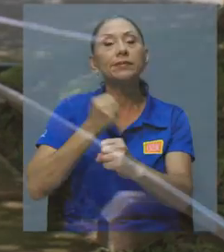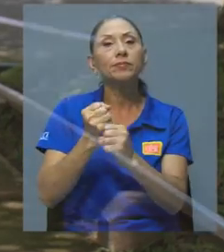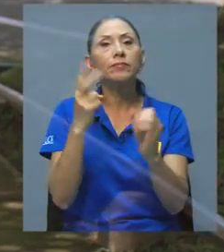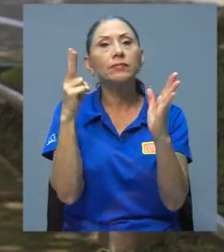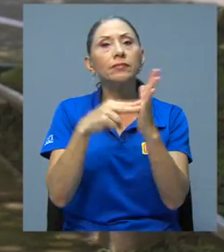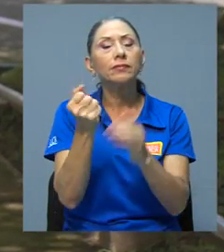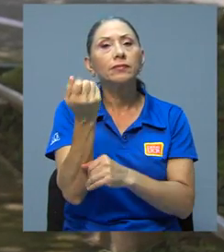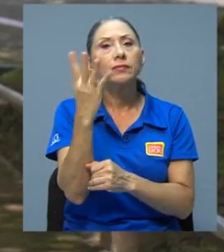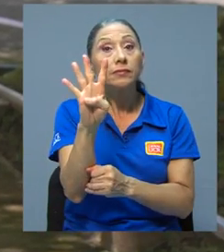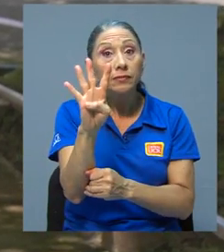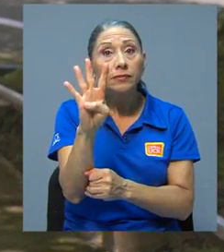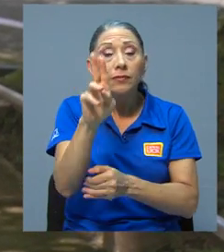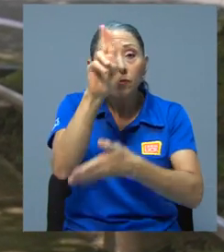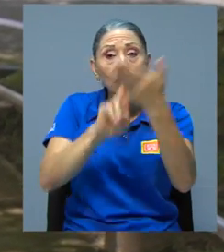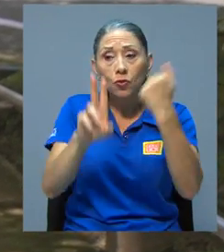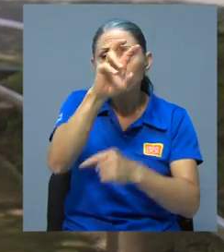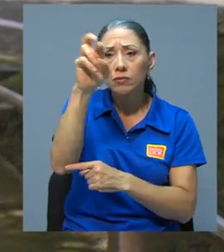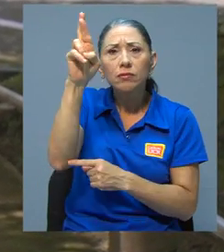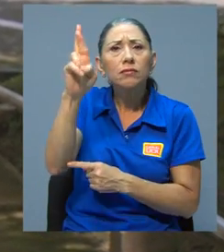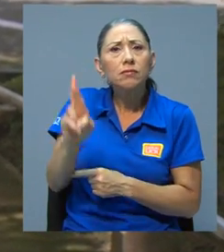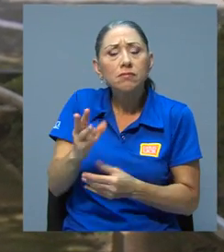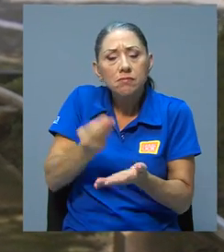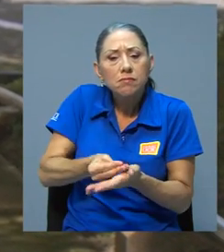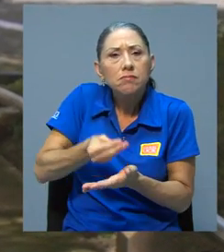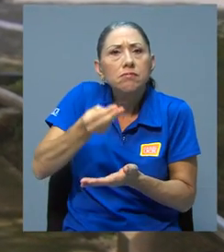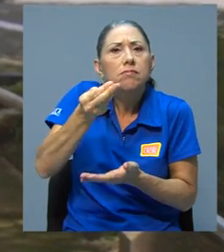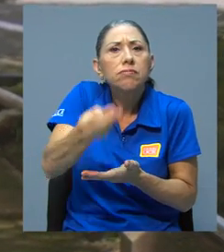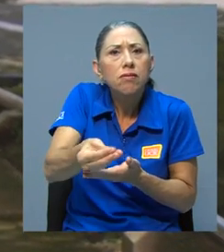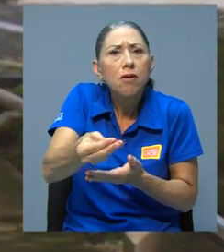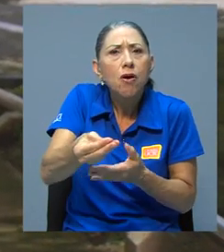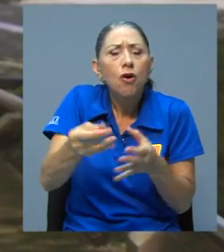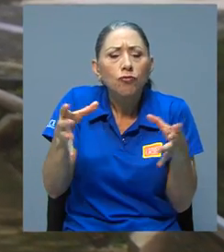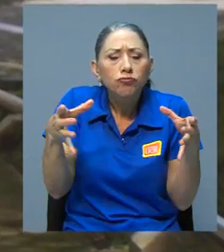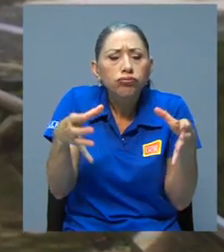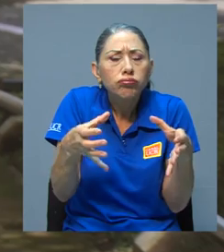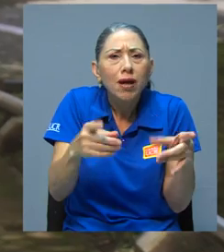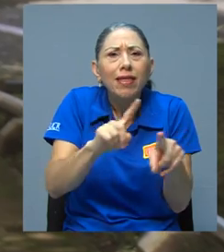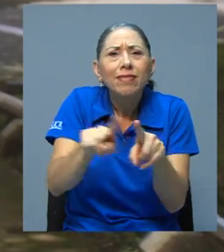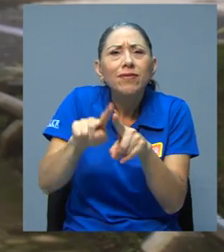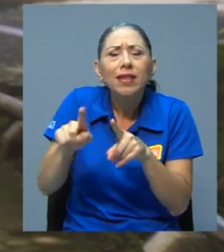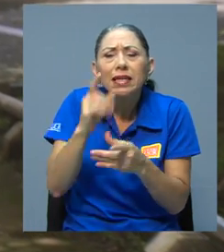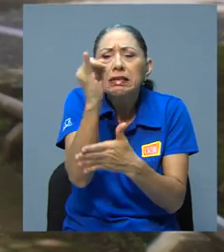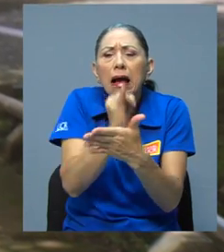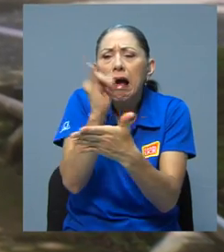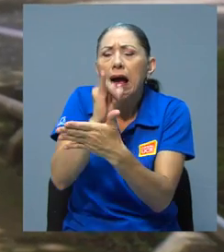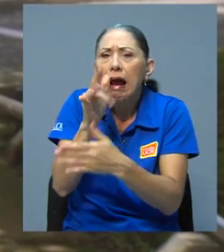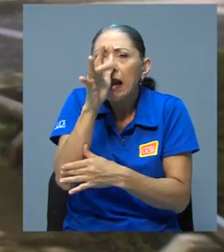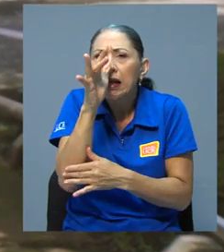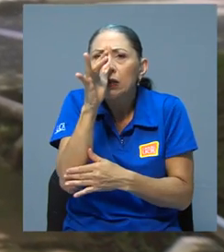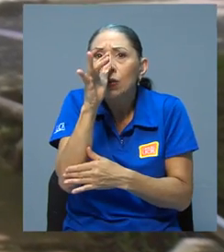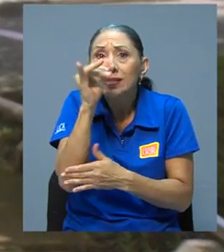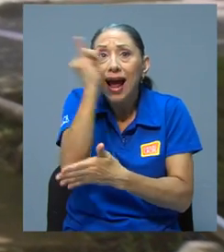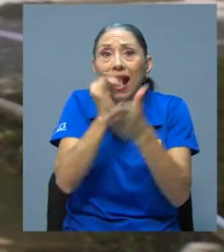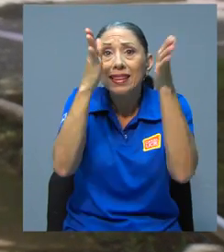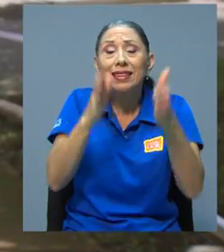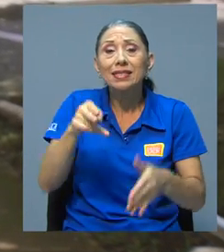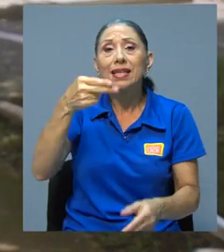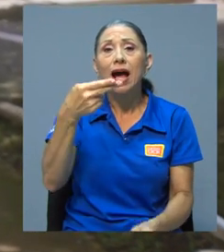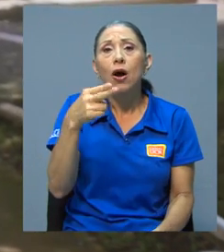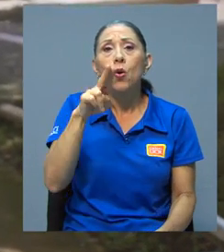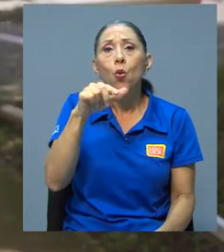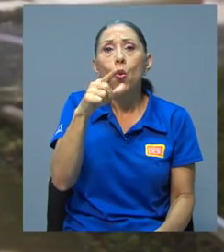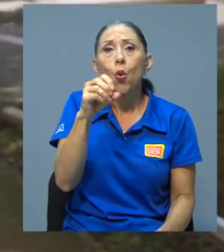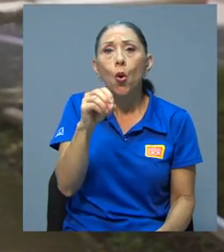En el año 2014, la Universidad de Costa Rica adquirió una colección de caricaturas del artista Hugo Díaz Jiménez.